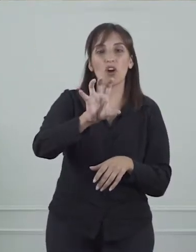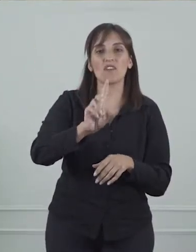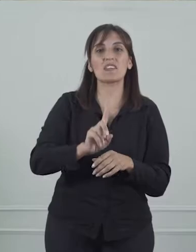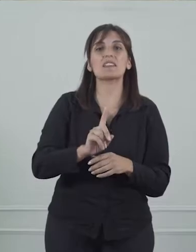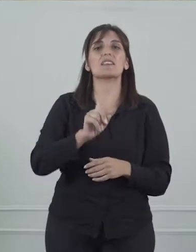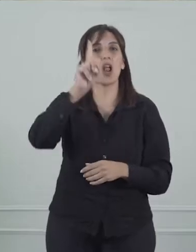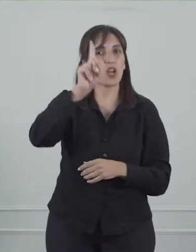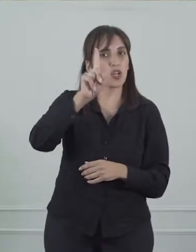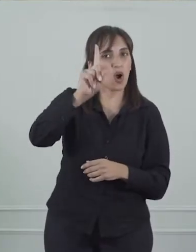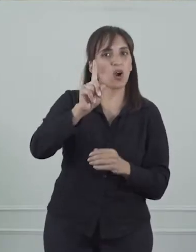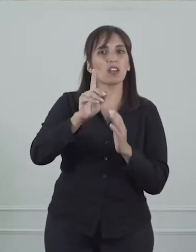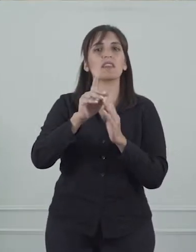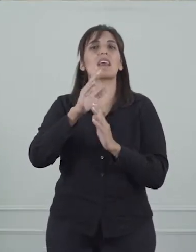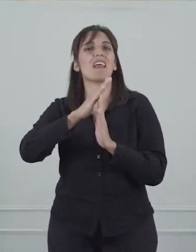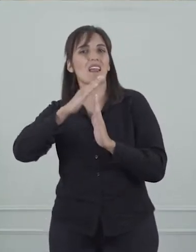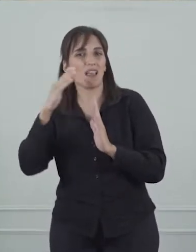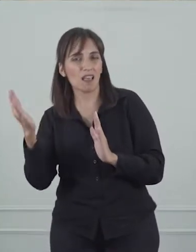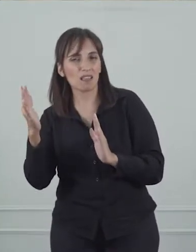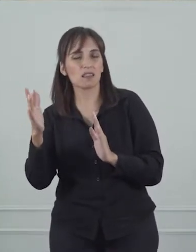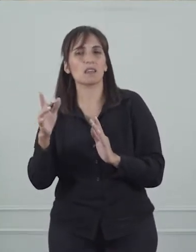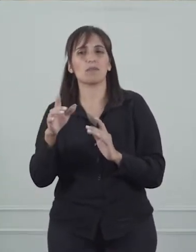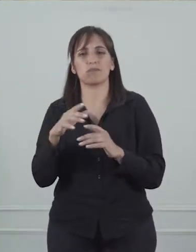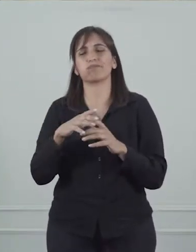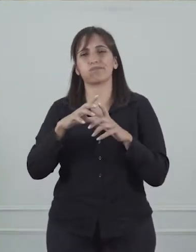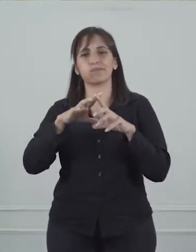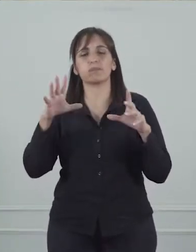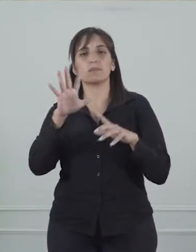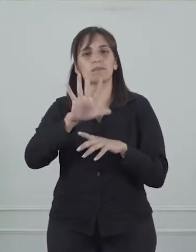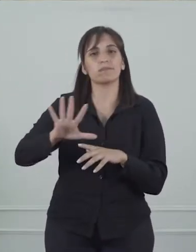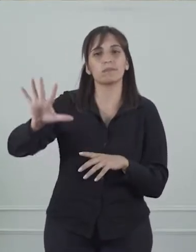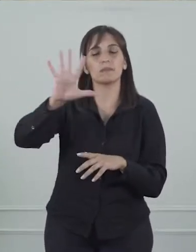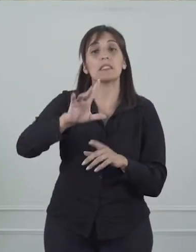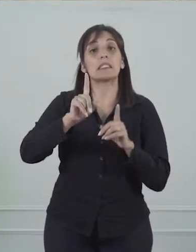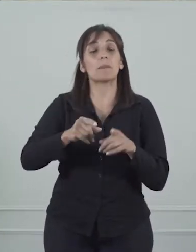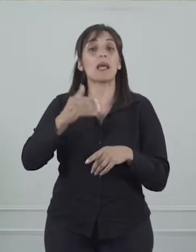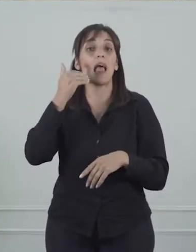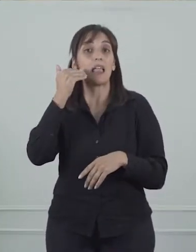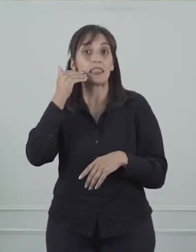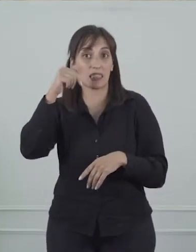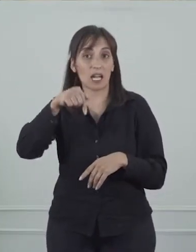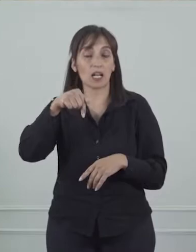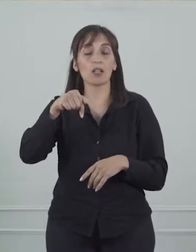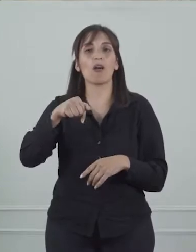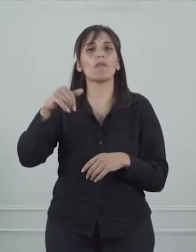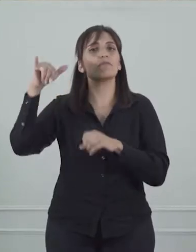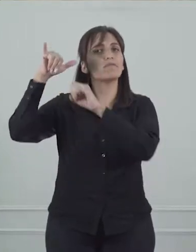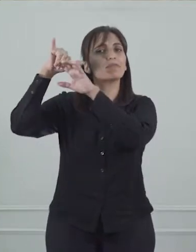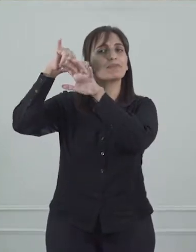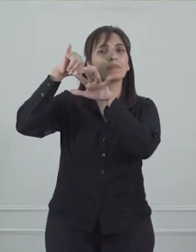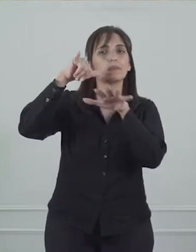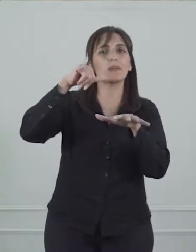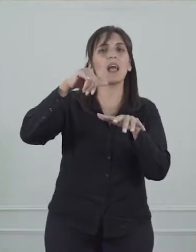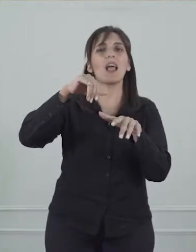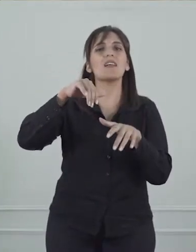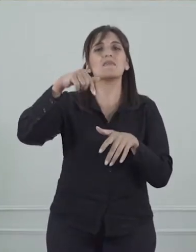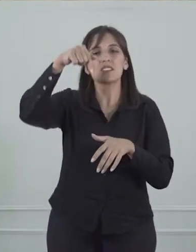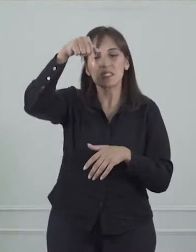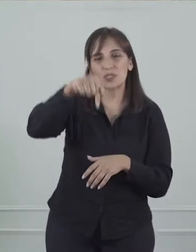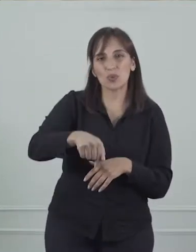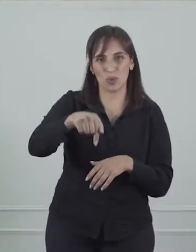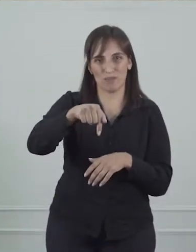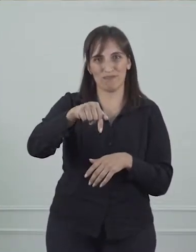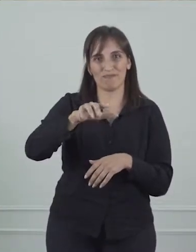abarcando 1.200 hectáreas. También, durante la tarde, se sobrevoló la zona sur.